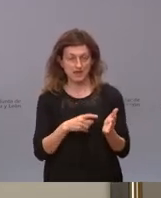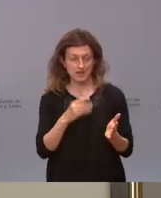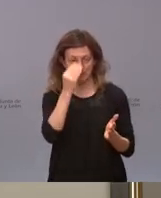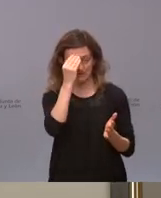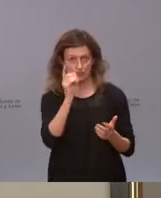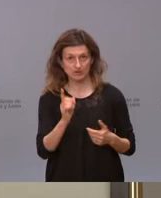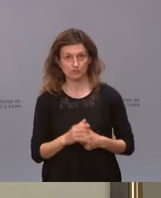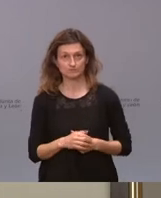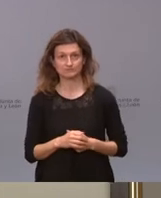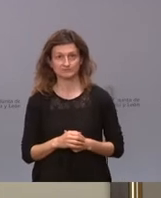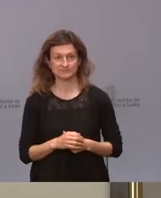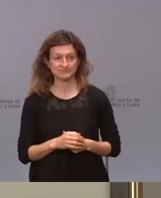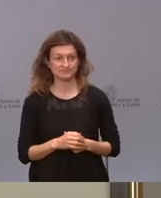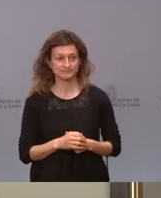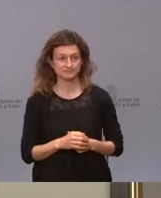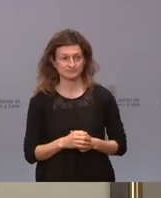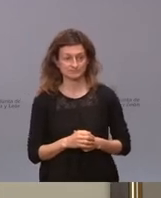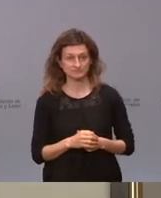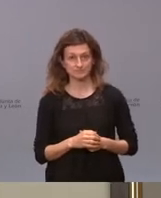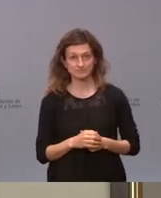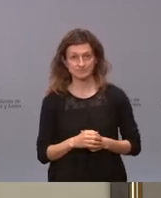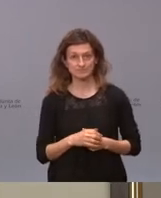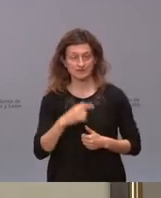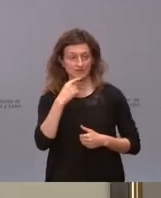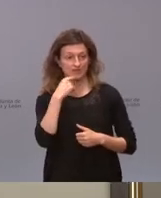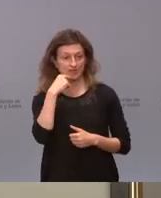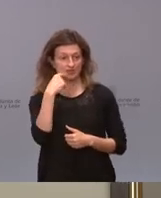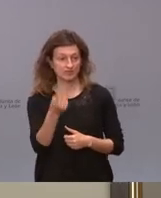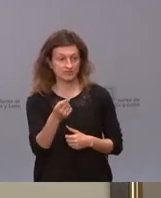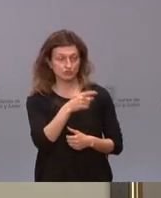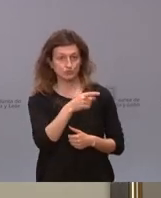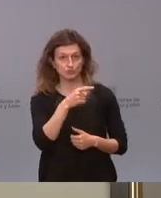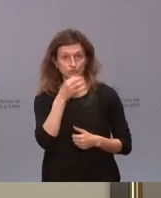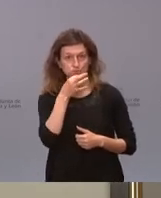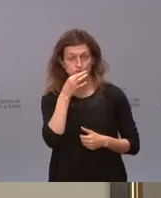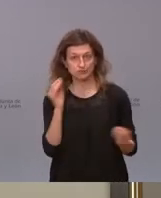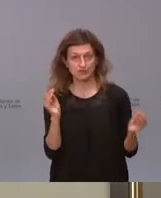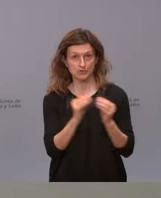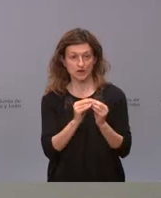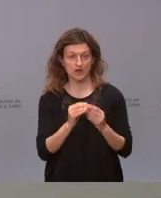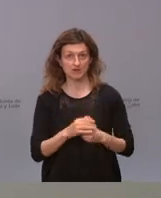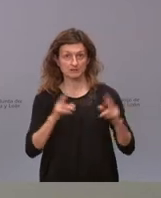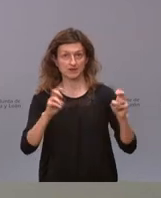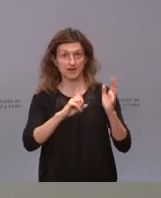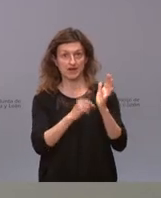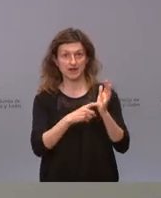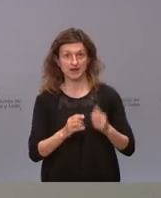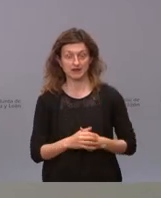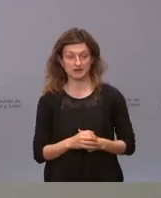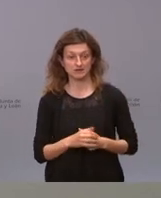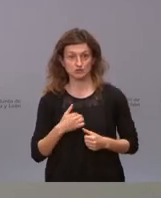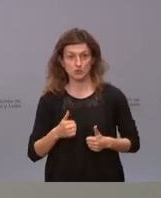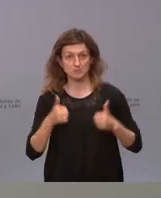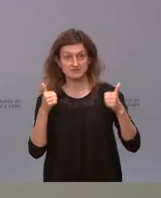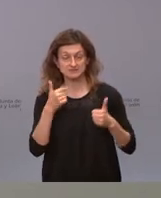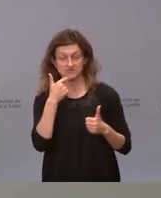que la hagas tú que yo está perfectamente dicha has acertado plenamente en todo lo que has venido diciendo en los aspectos legales o sea que no tengo nada